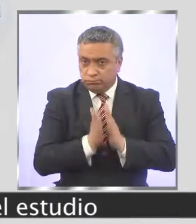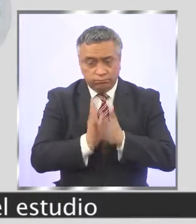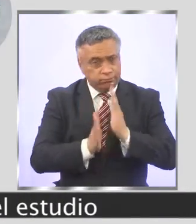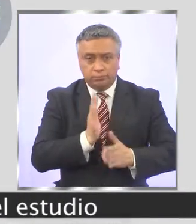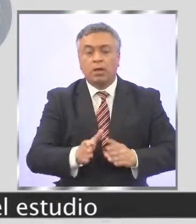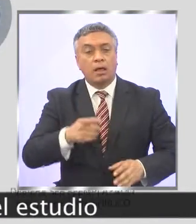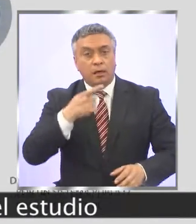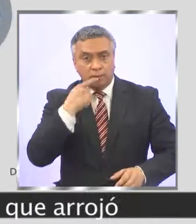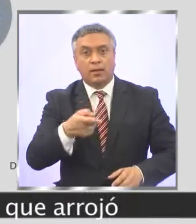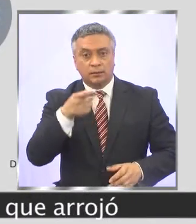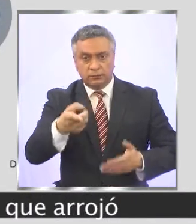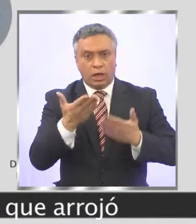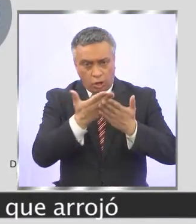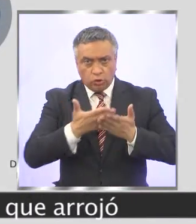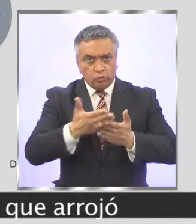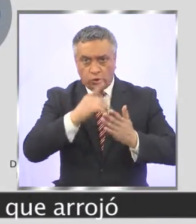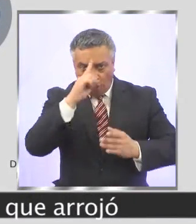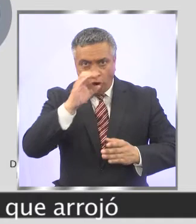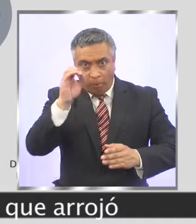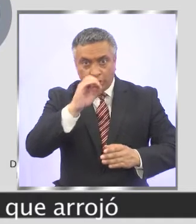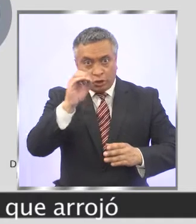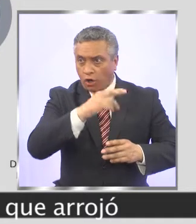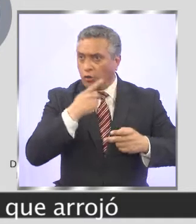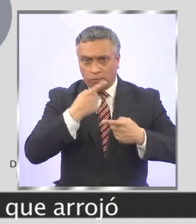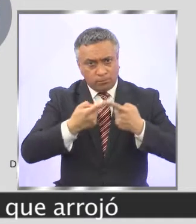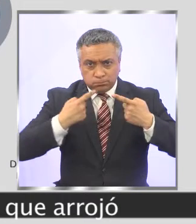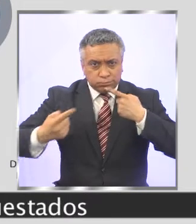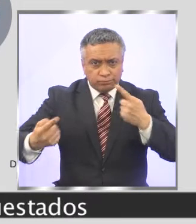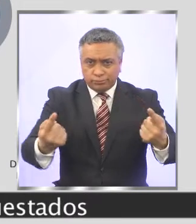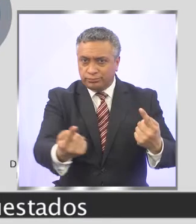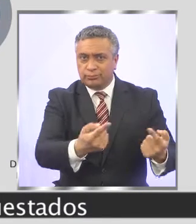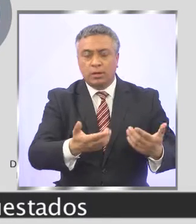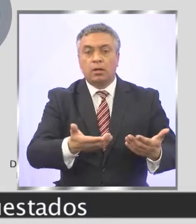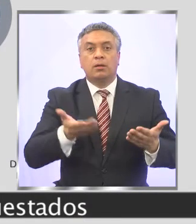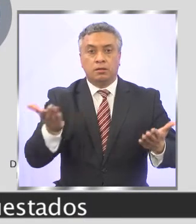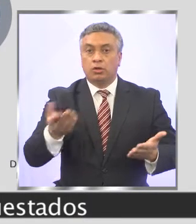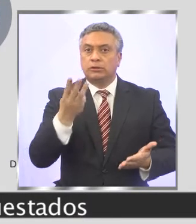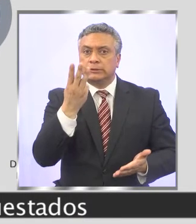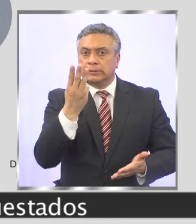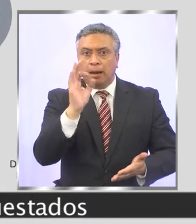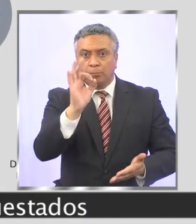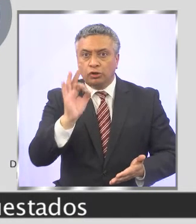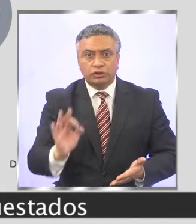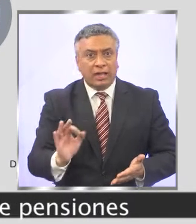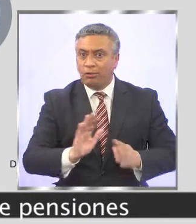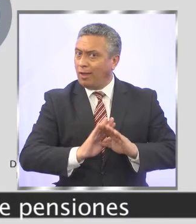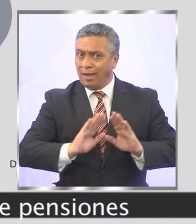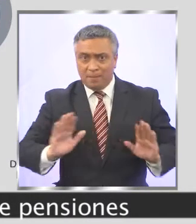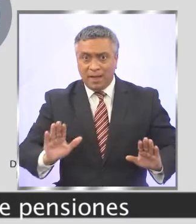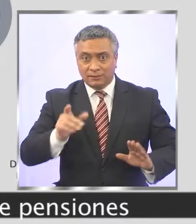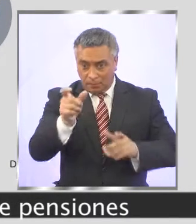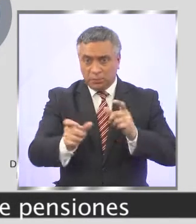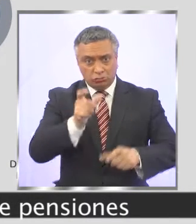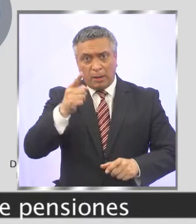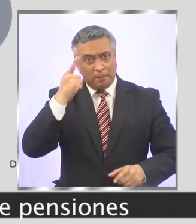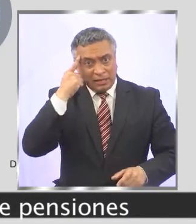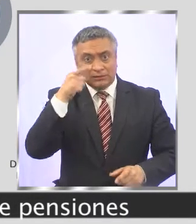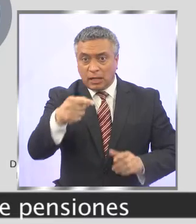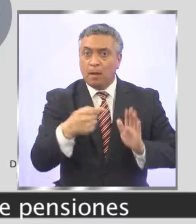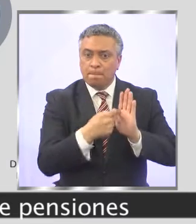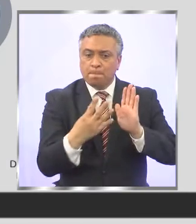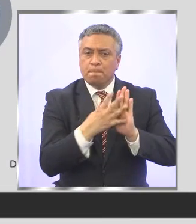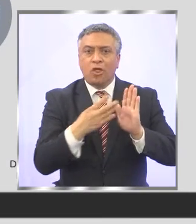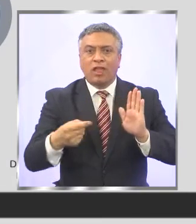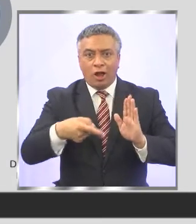demostrado tras el estudio de opinión pública triangular, que arrojó que solo un 3% de los encuestados piensa que el actual modelo de